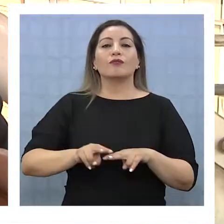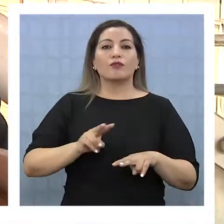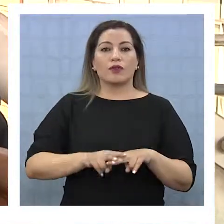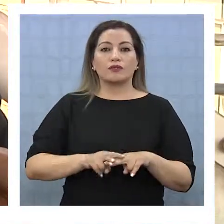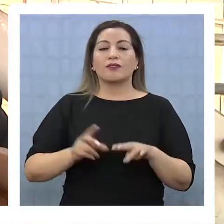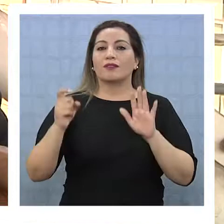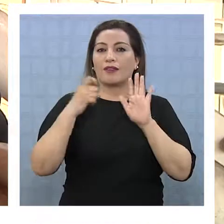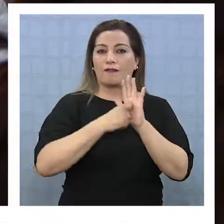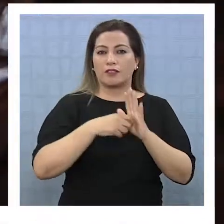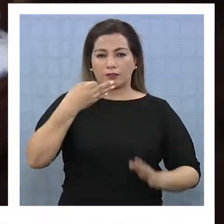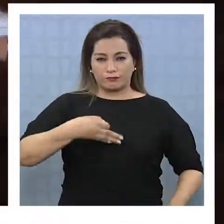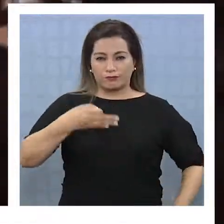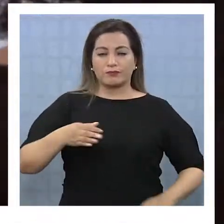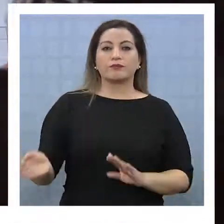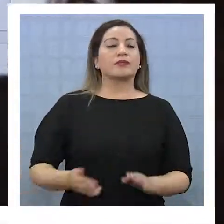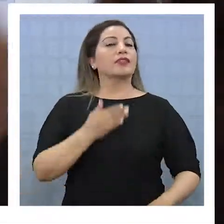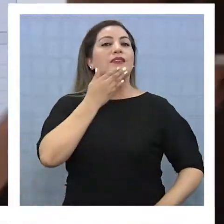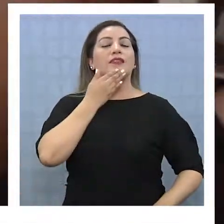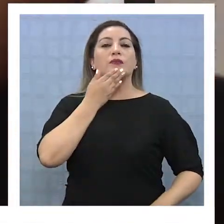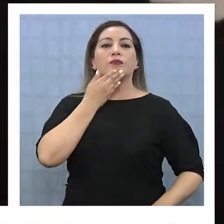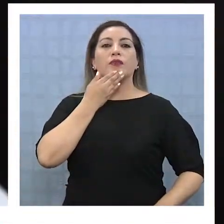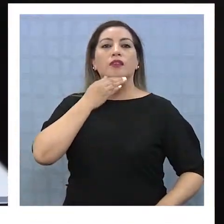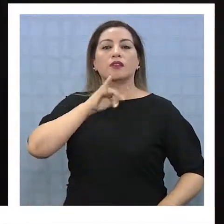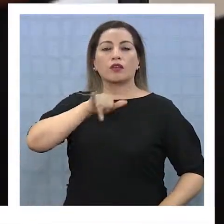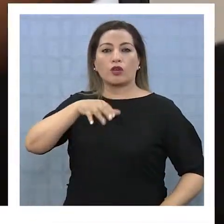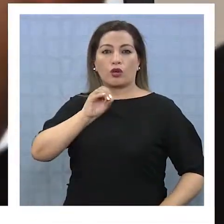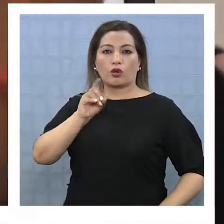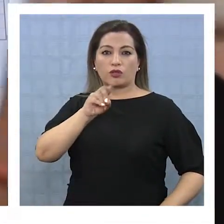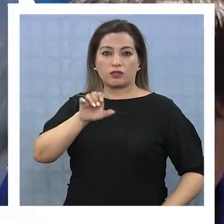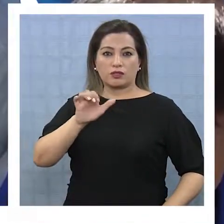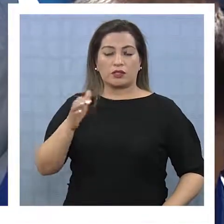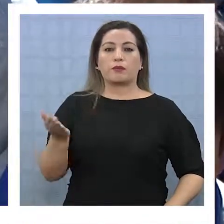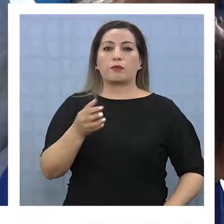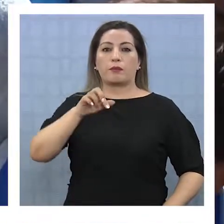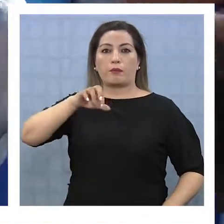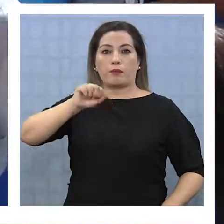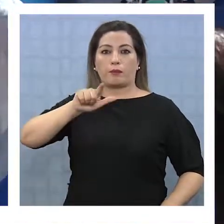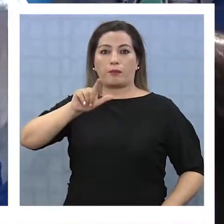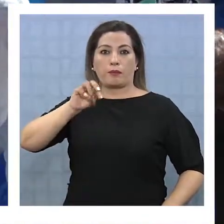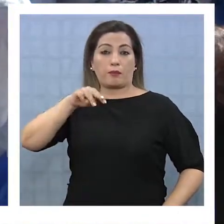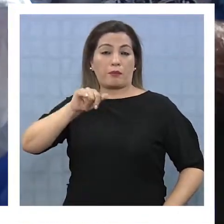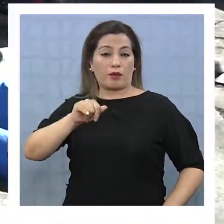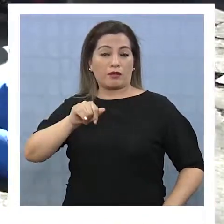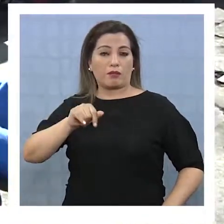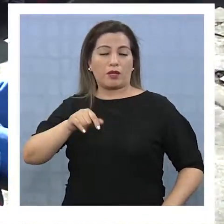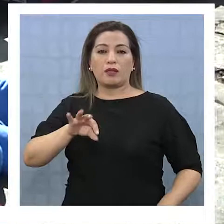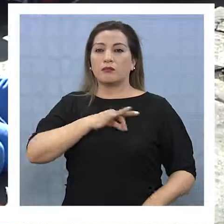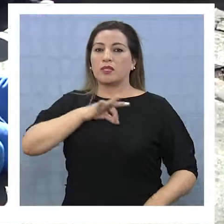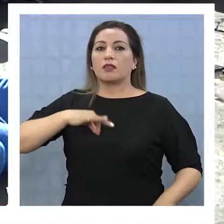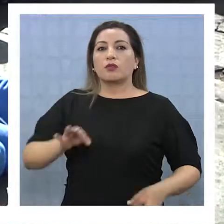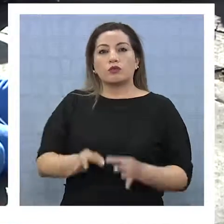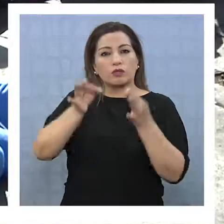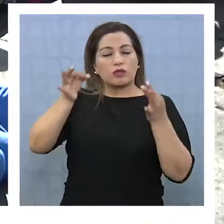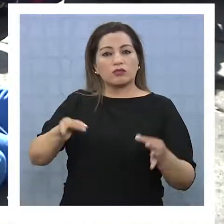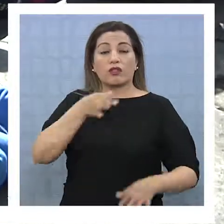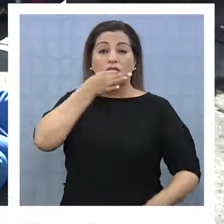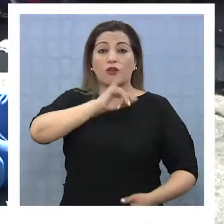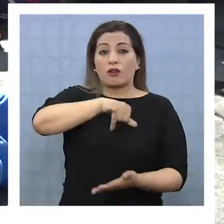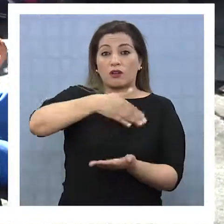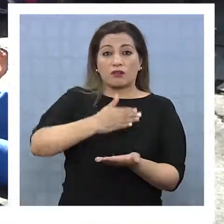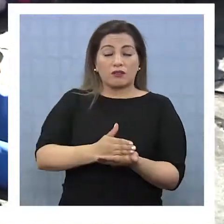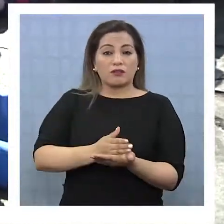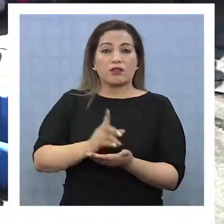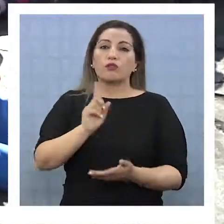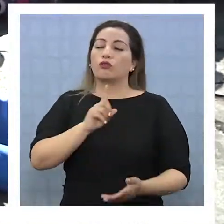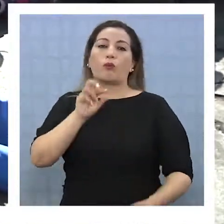dentro de este periodo. Por su parte, José Palma, jefe de la División de Educación General del Ministerio de Educación, aclaró que los jardines infantiles